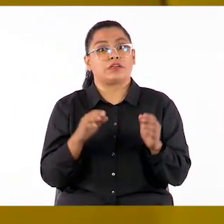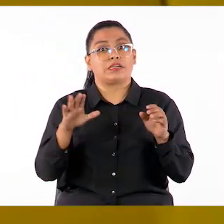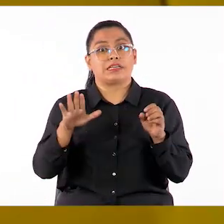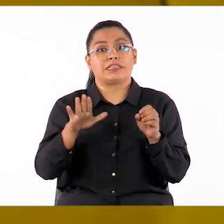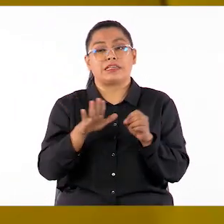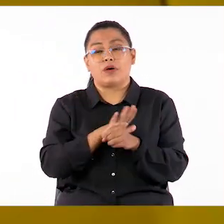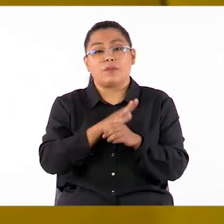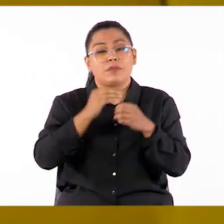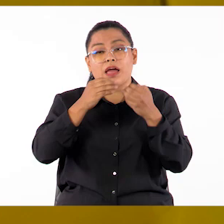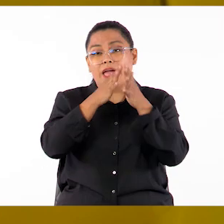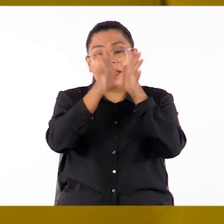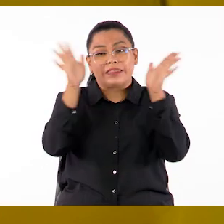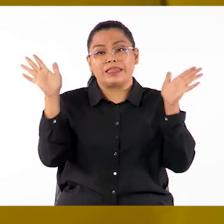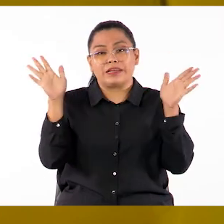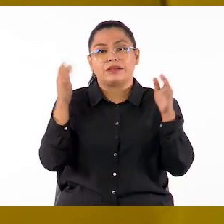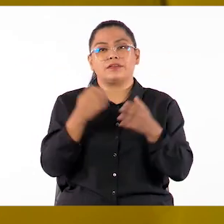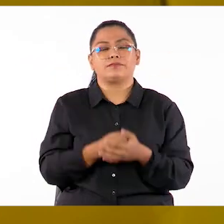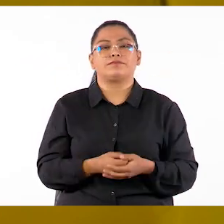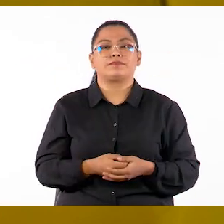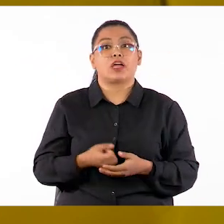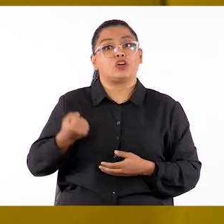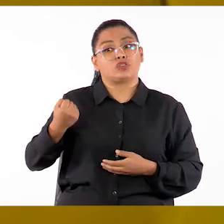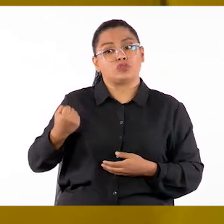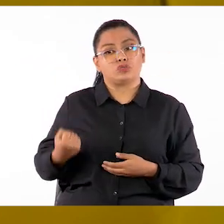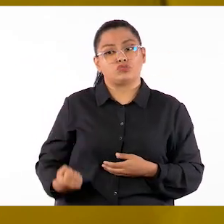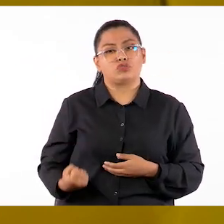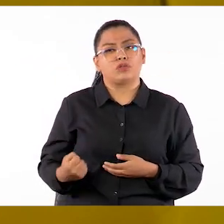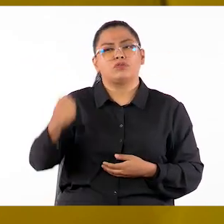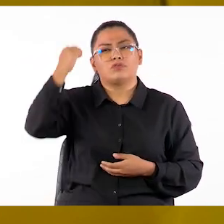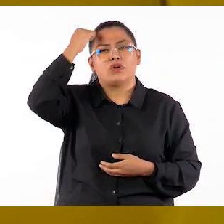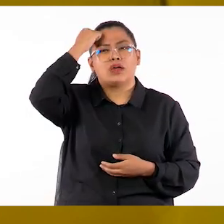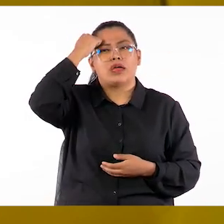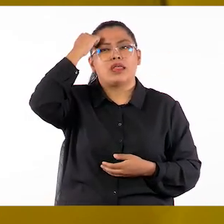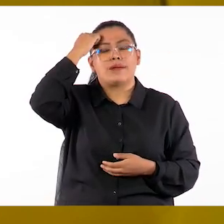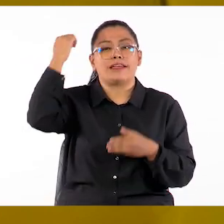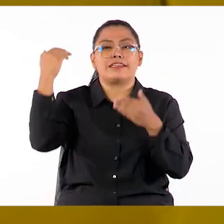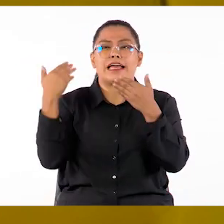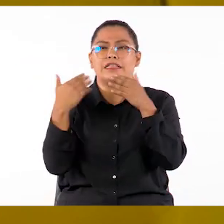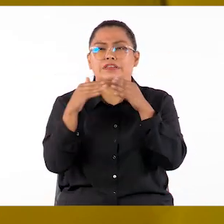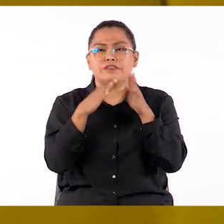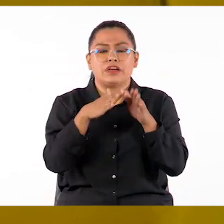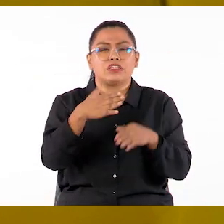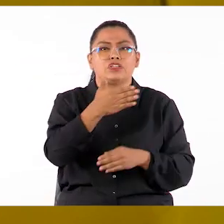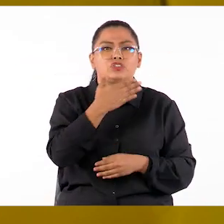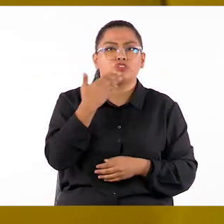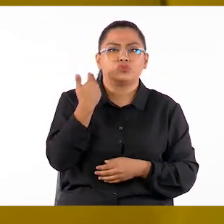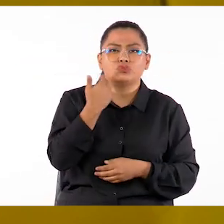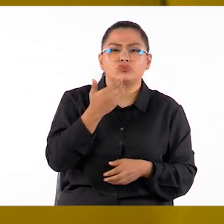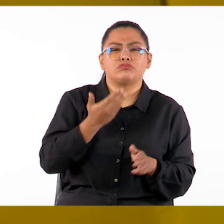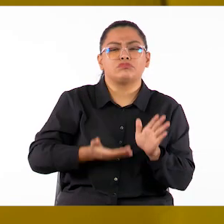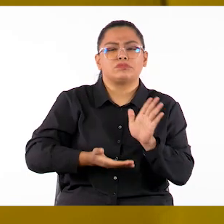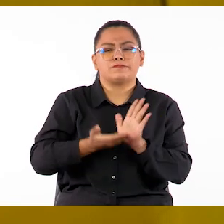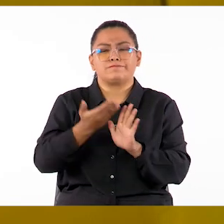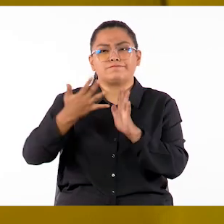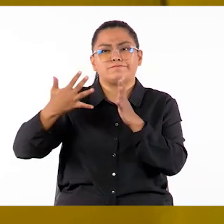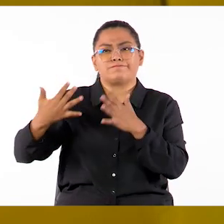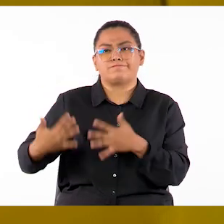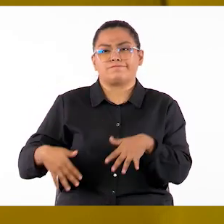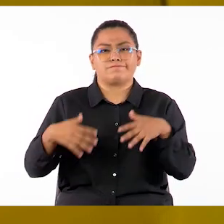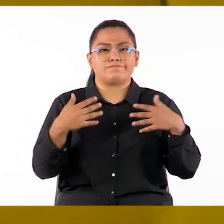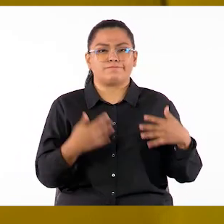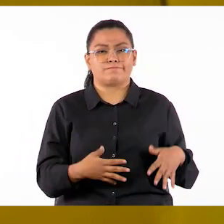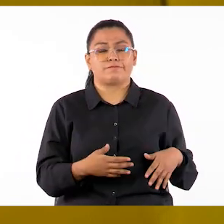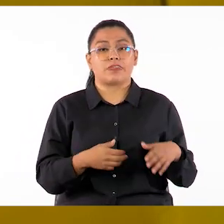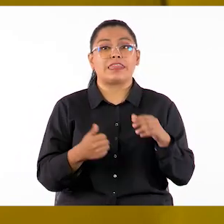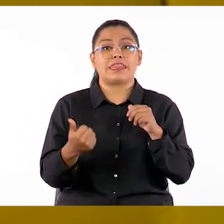Nuestros estudiantes pueden aprender en cada uno de estos escenarios. Desarrollemos actividades educativas